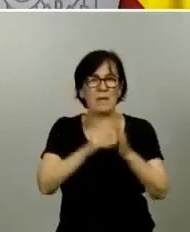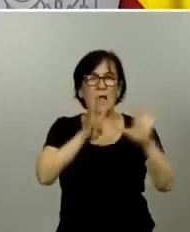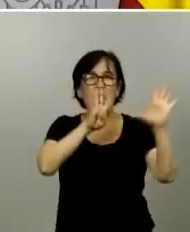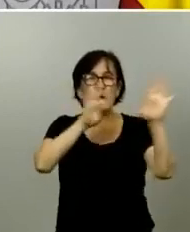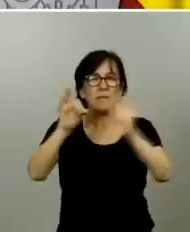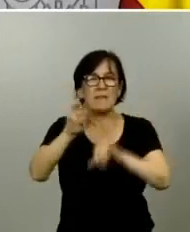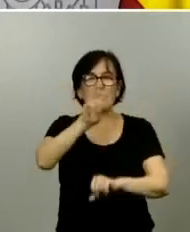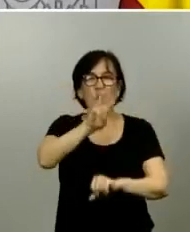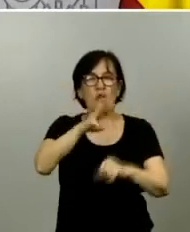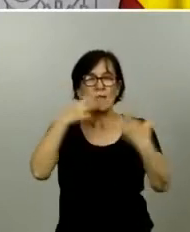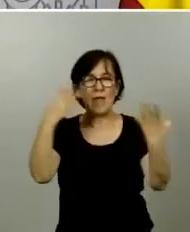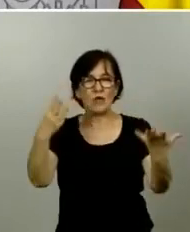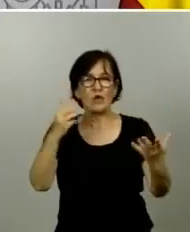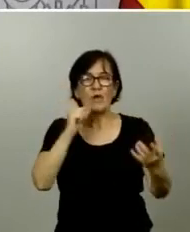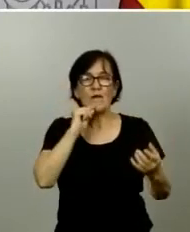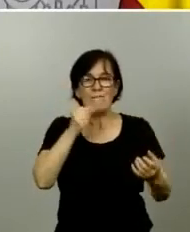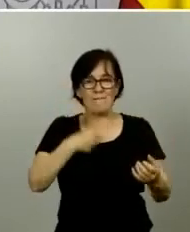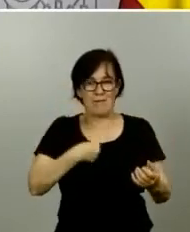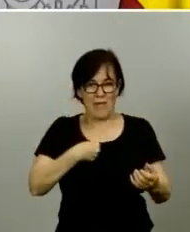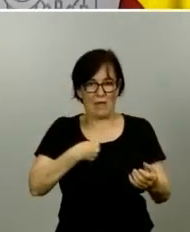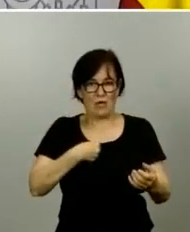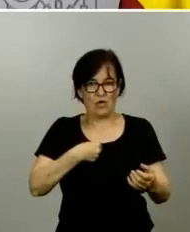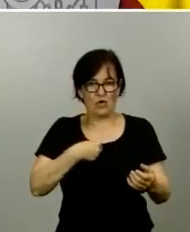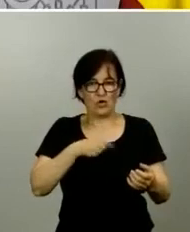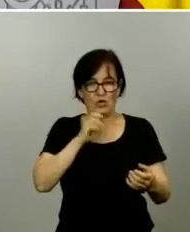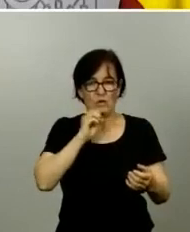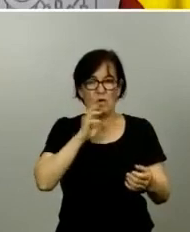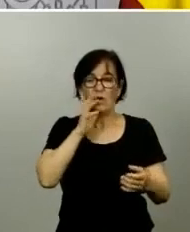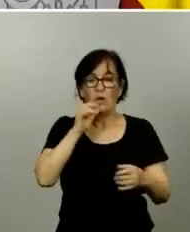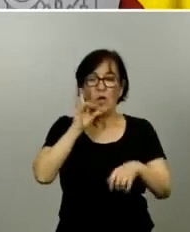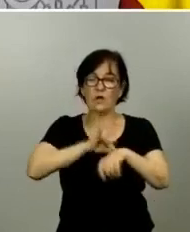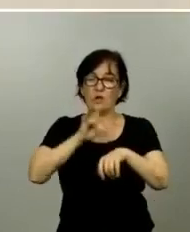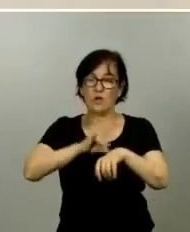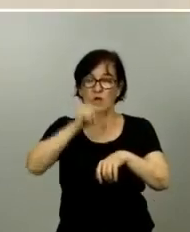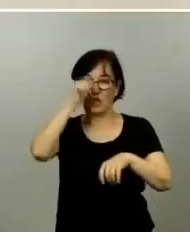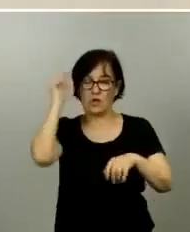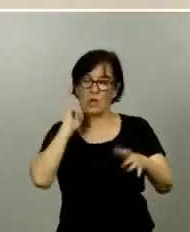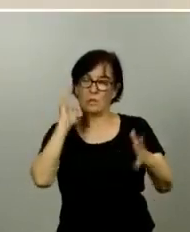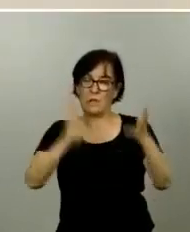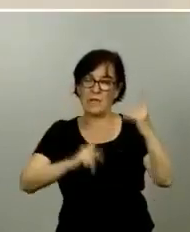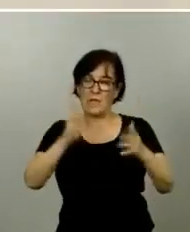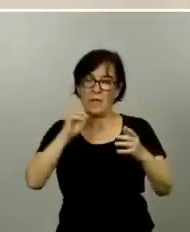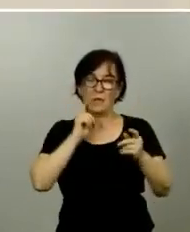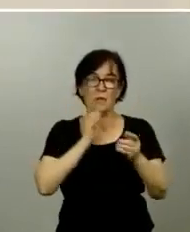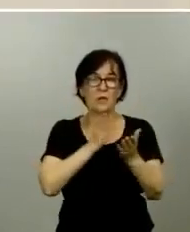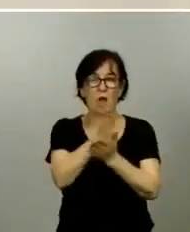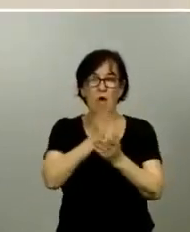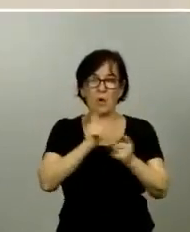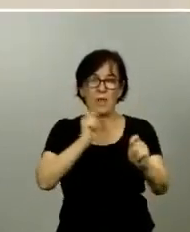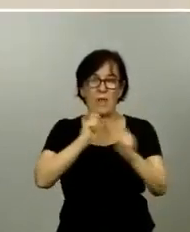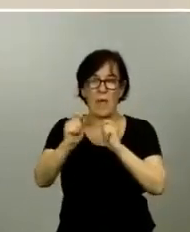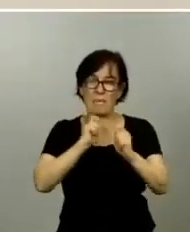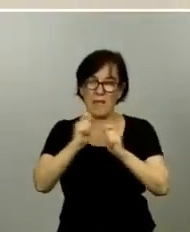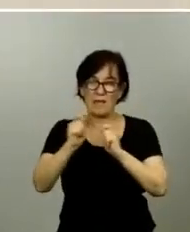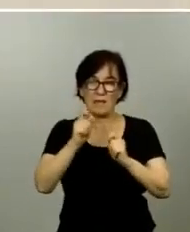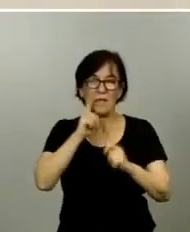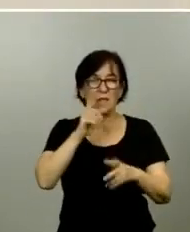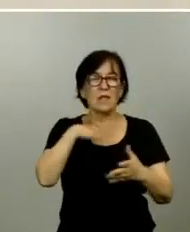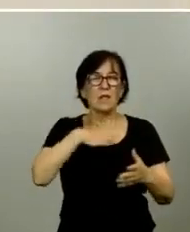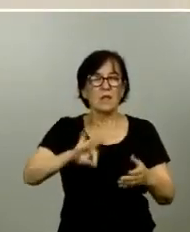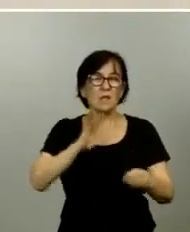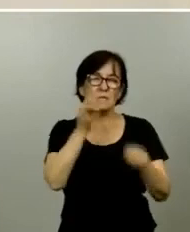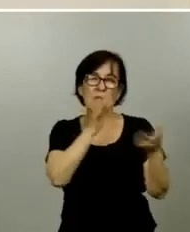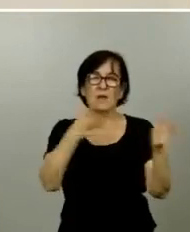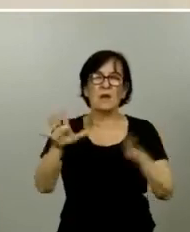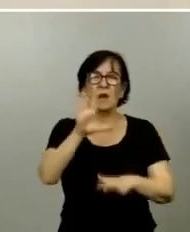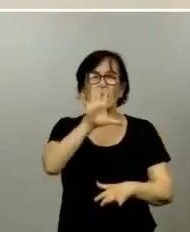infectados y el doctor Simón calculó en una red de prensa hace unos días que quizás está en torno a 52